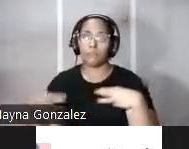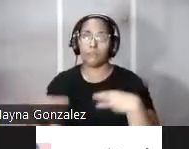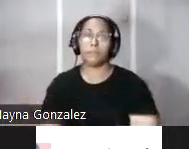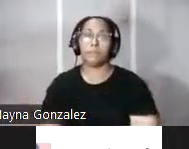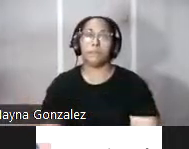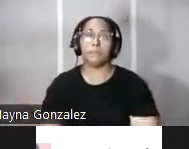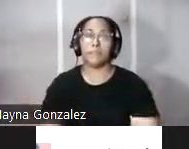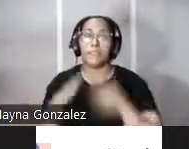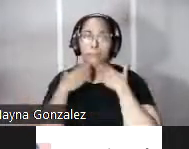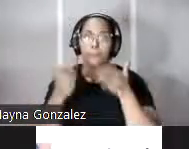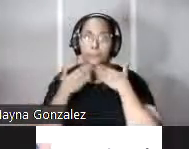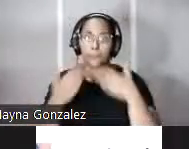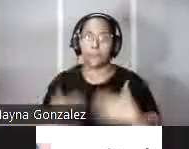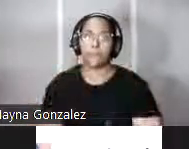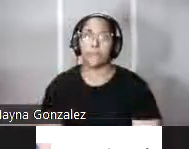muchísimas gracias